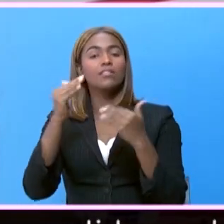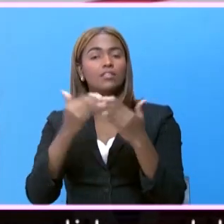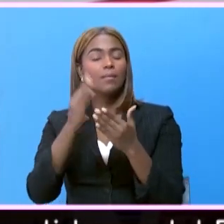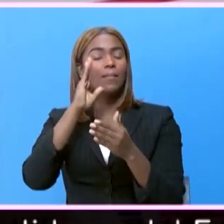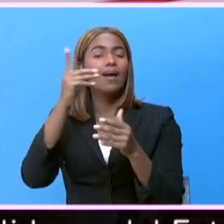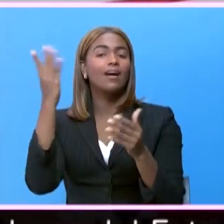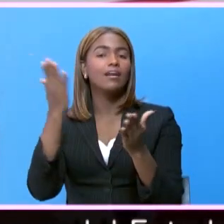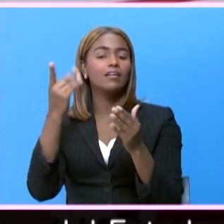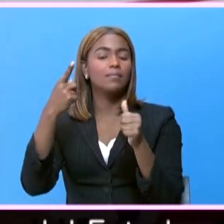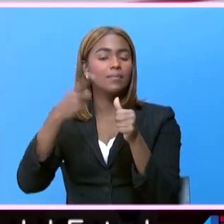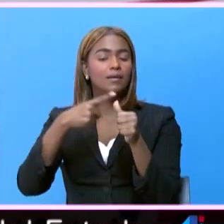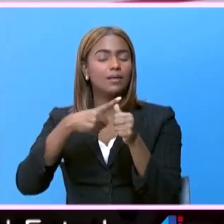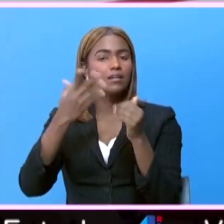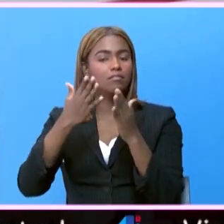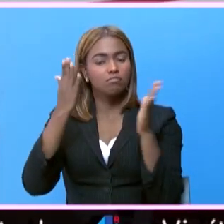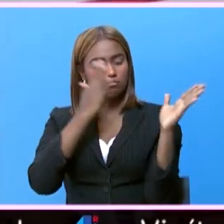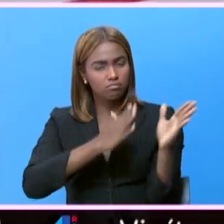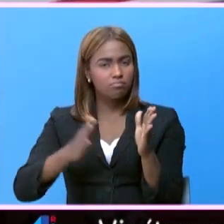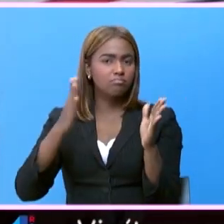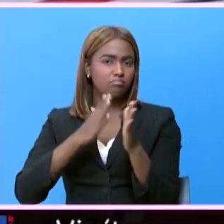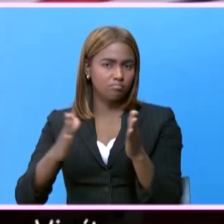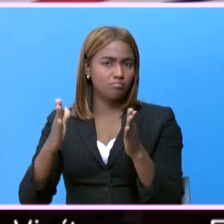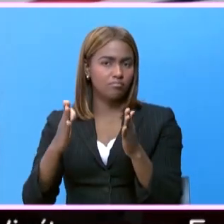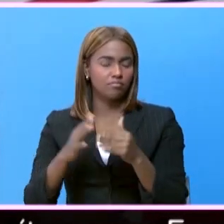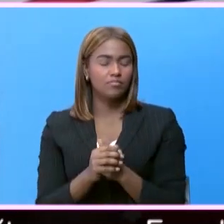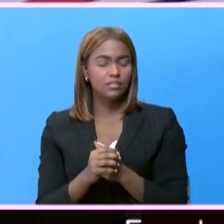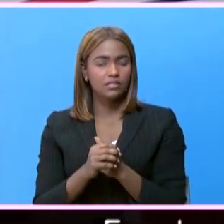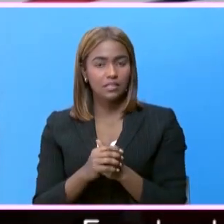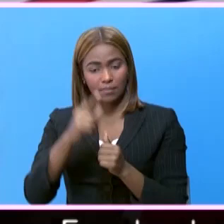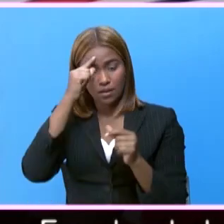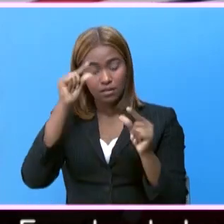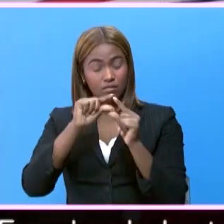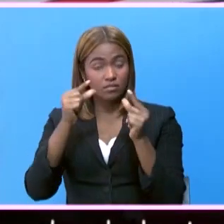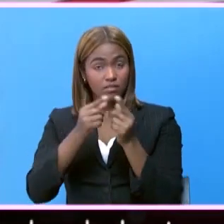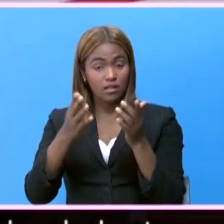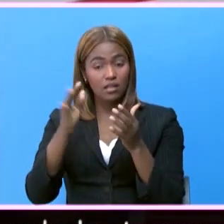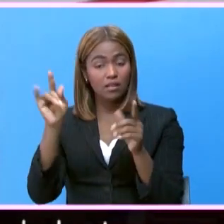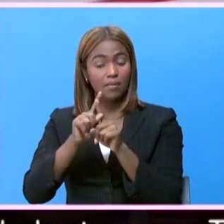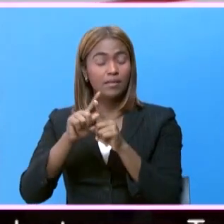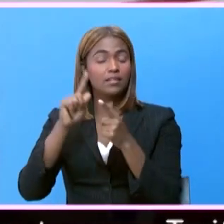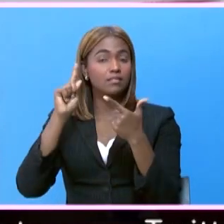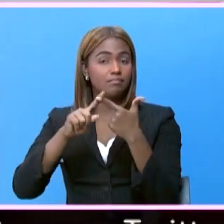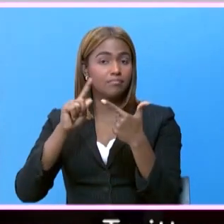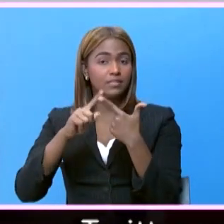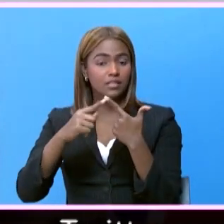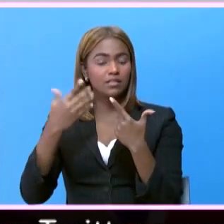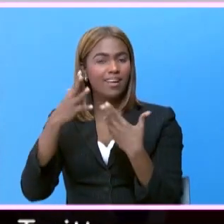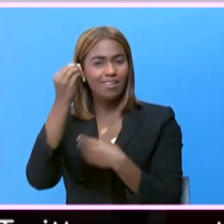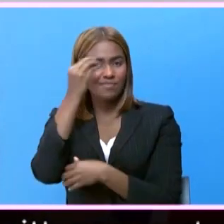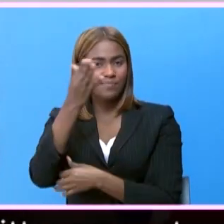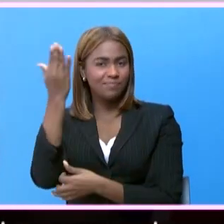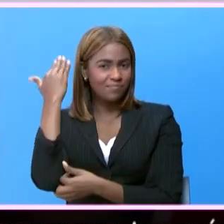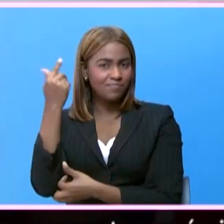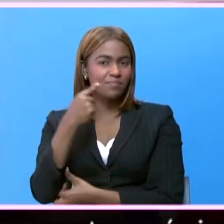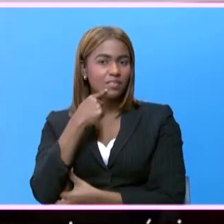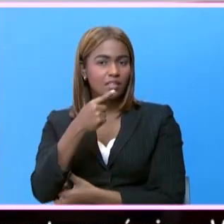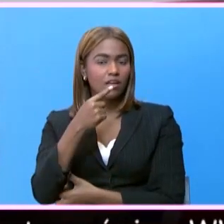primero, organizar la federación y, segundo, como dije antes,